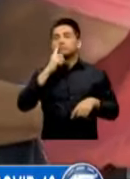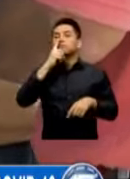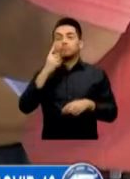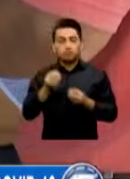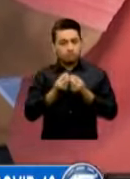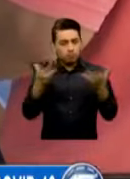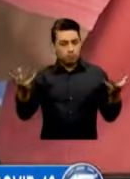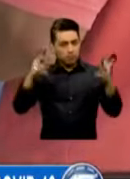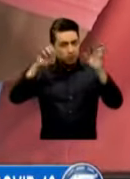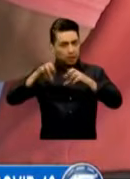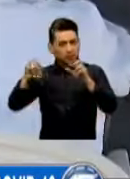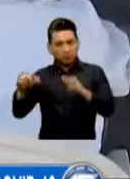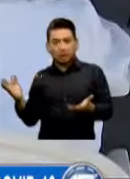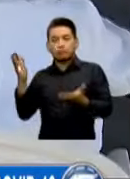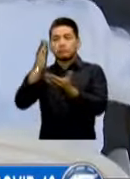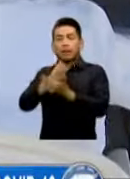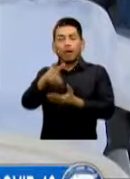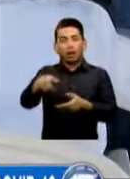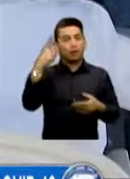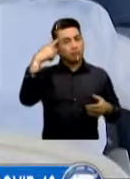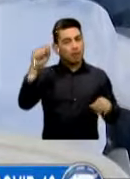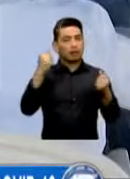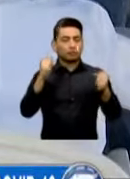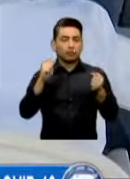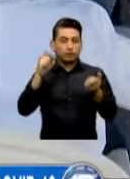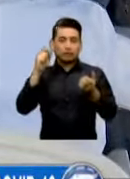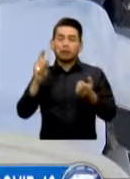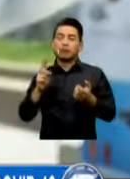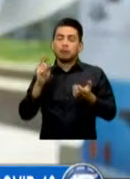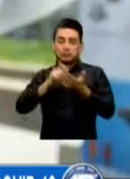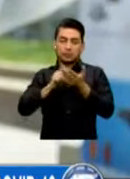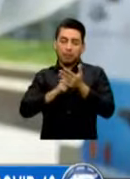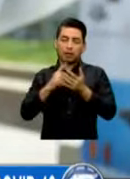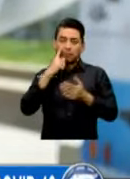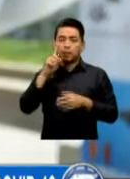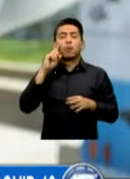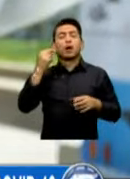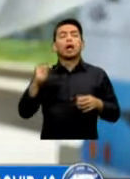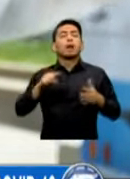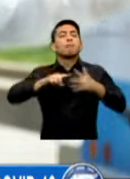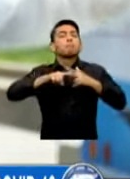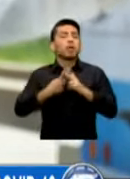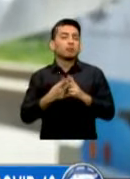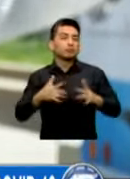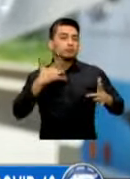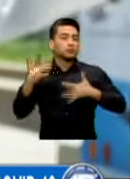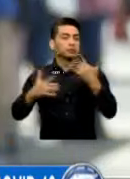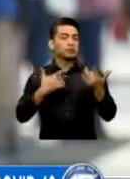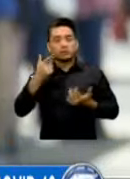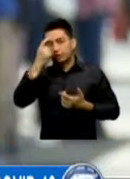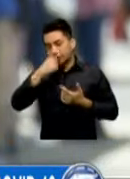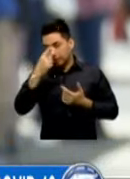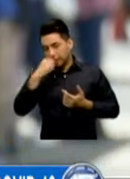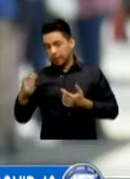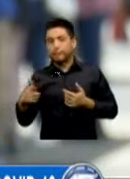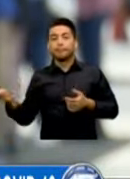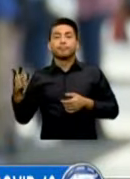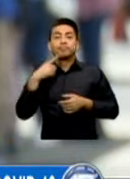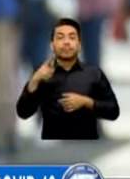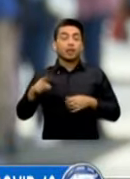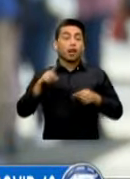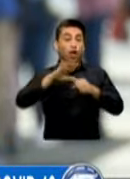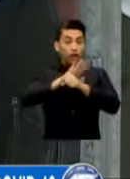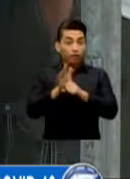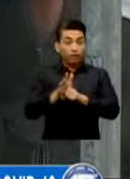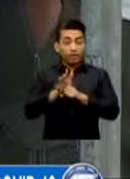llegan a realizarse la prueba Pues inician con síntomas de gripe El personal del Centro Móvil de Pruebas para la Detección de COVID-19 Que